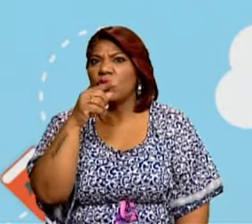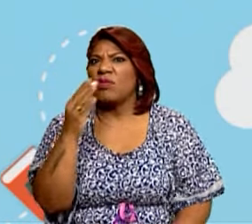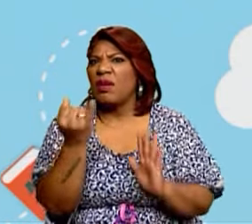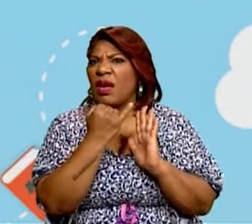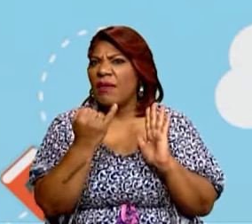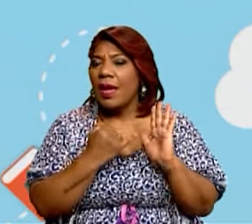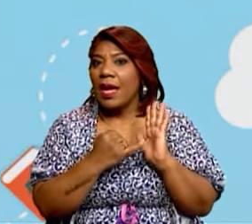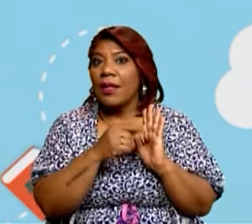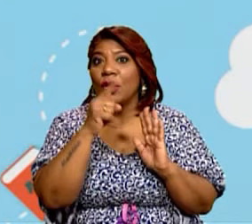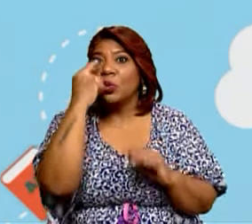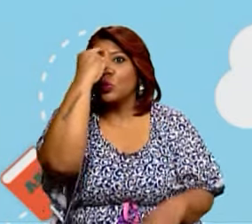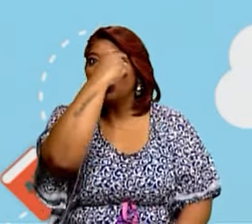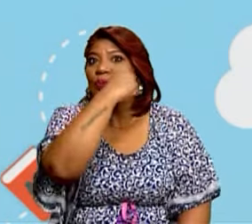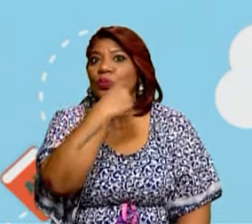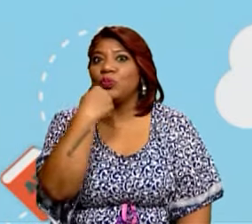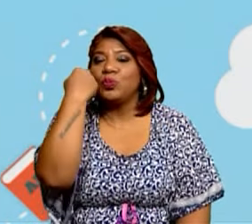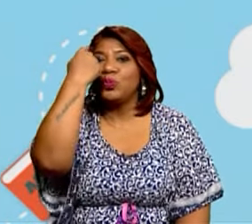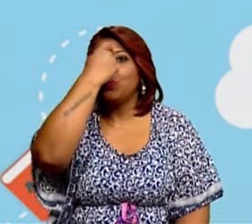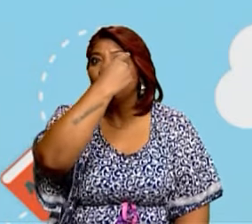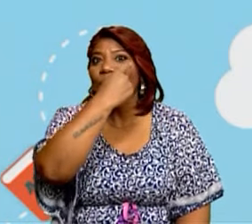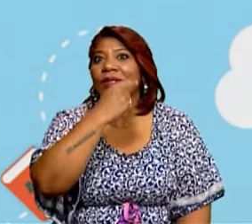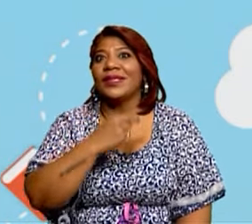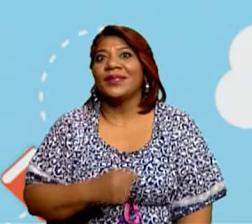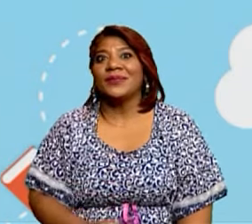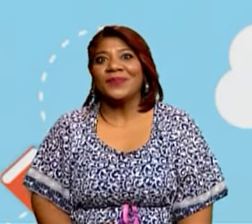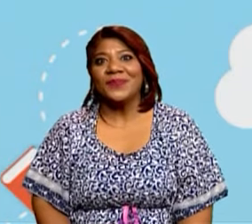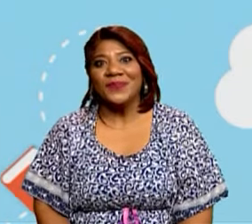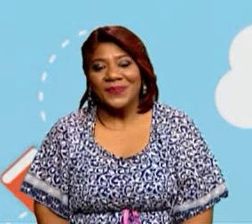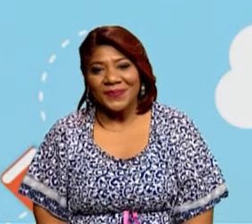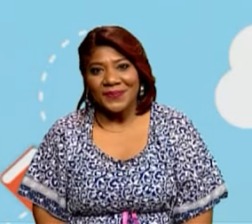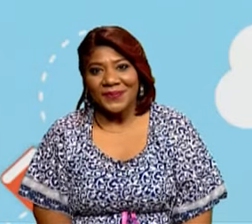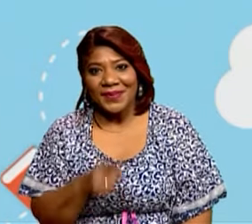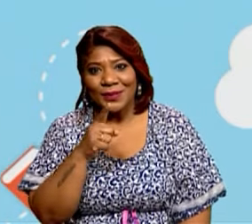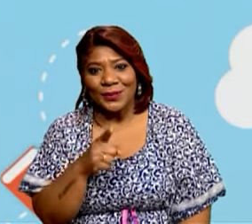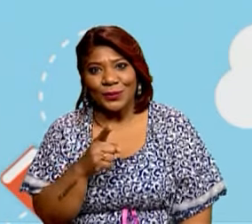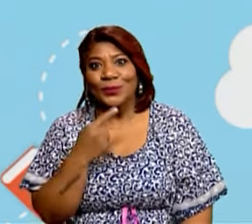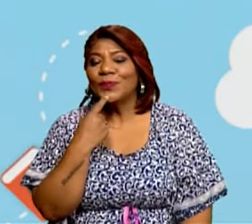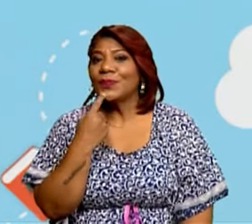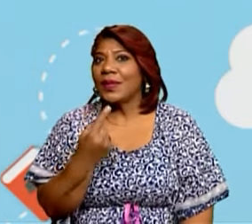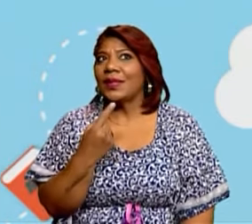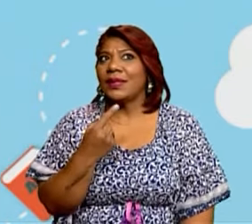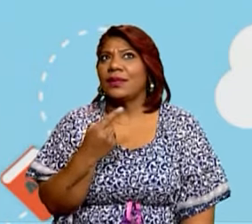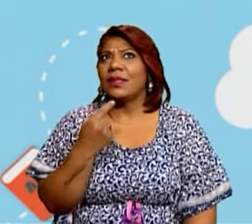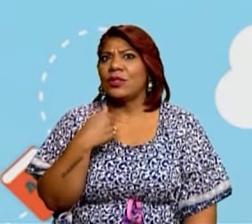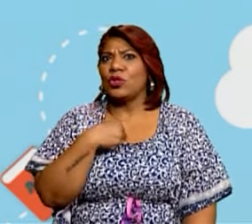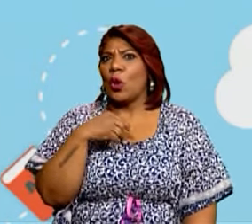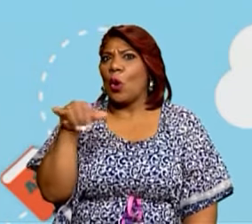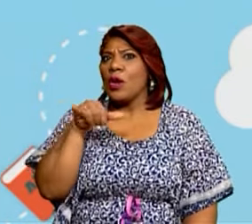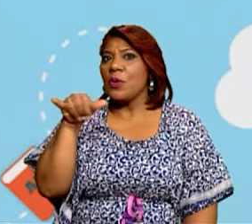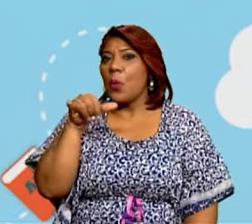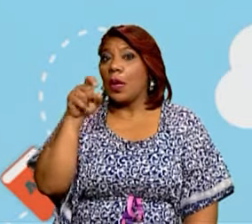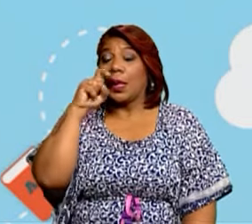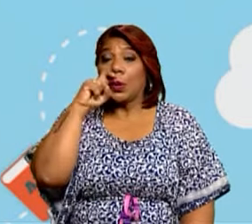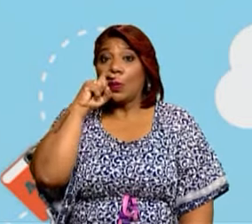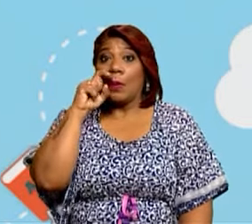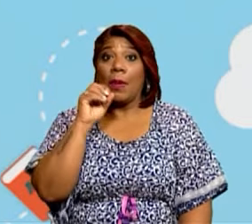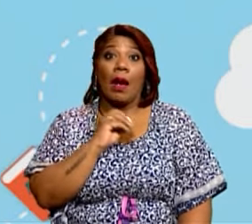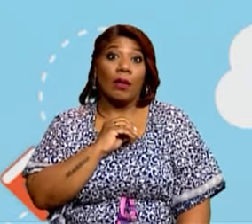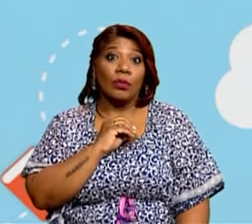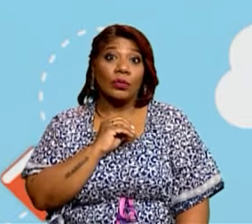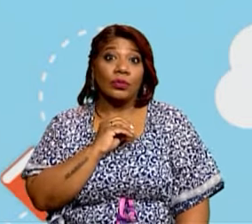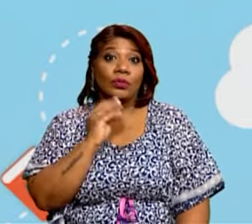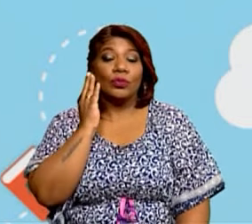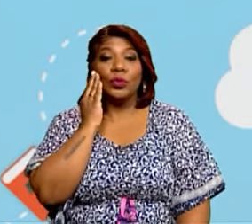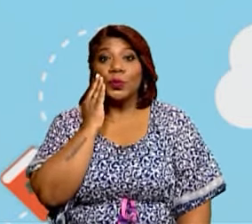después vas a escribir a quién te pareces y qué tipo de familia tienes.